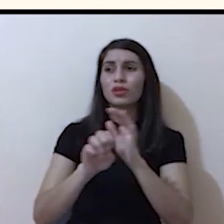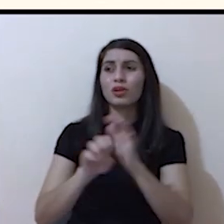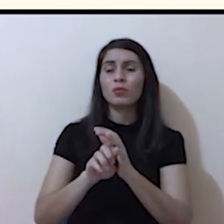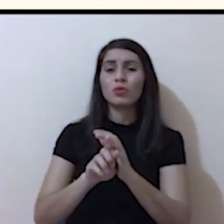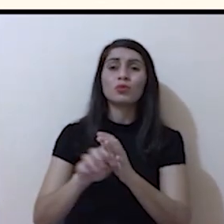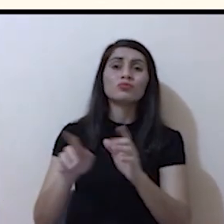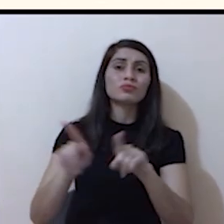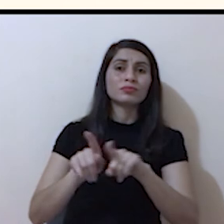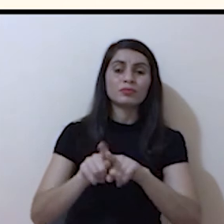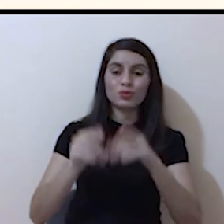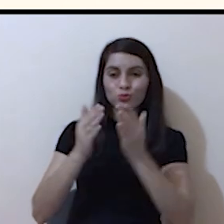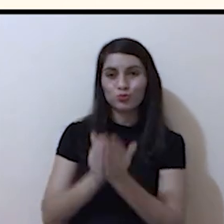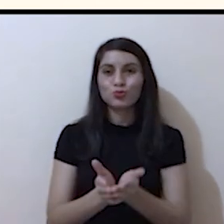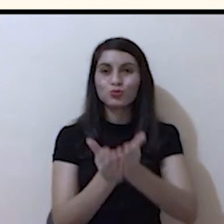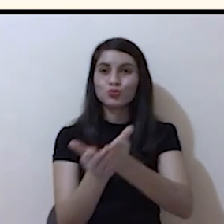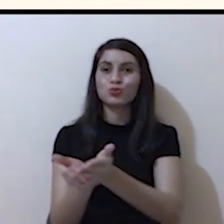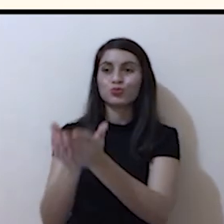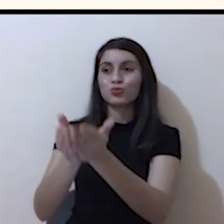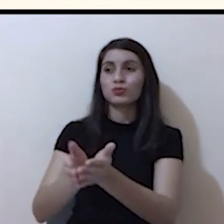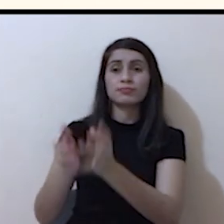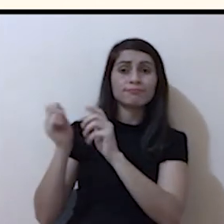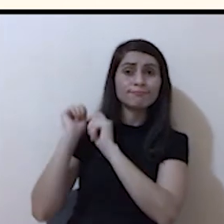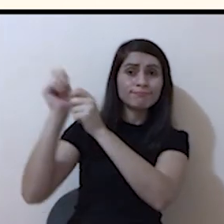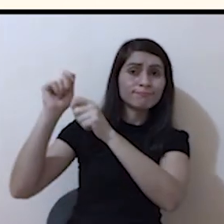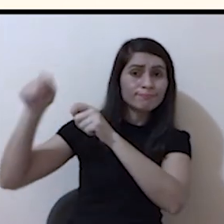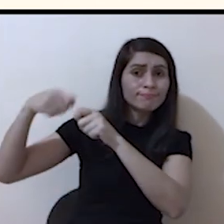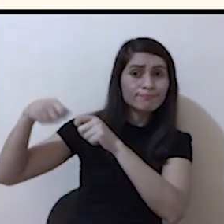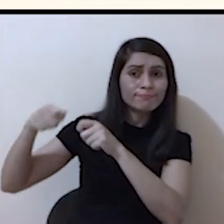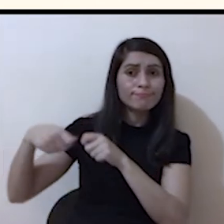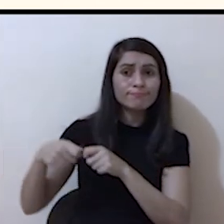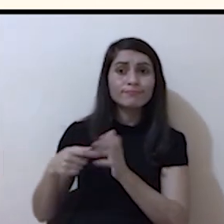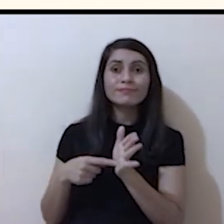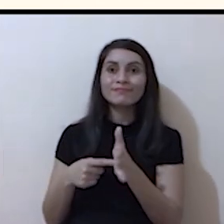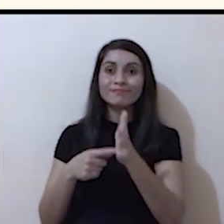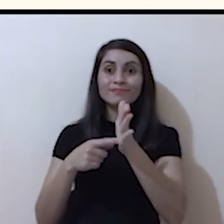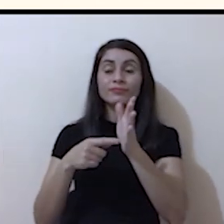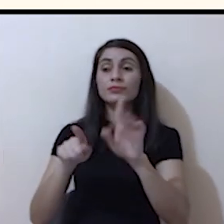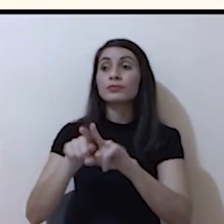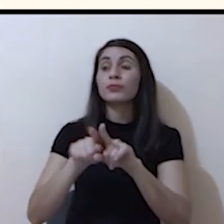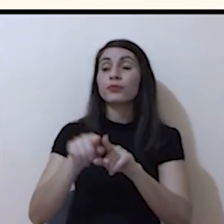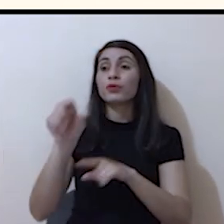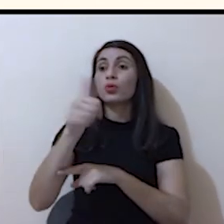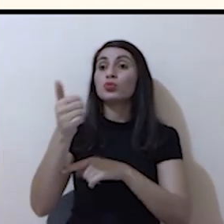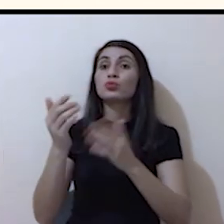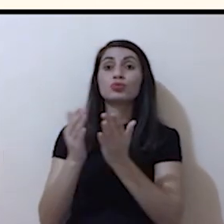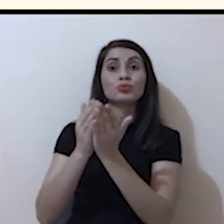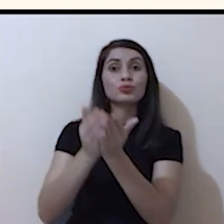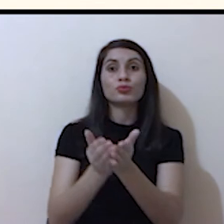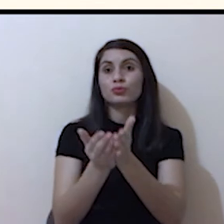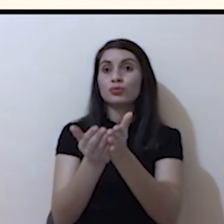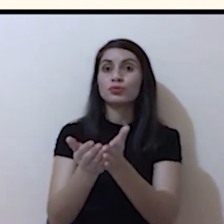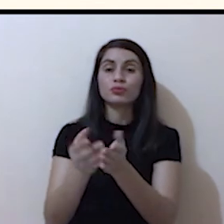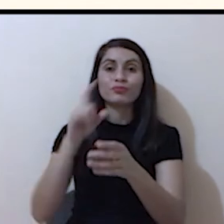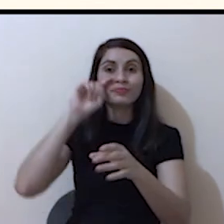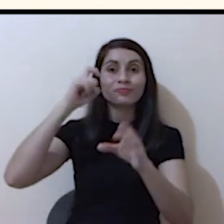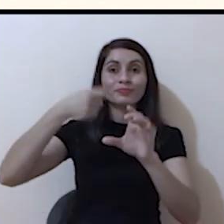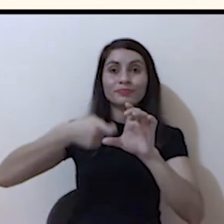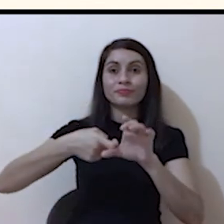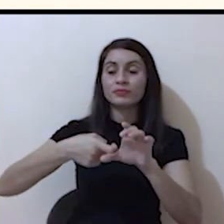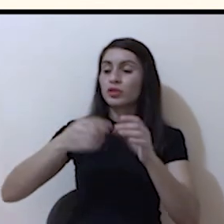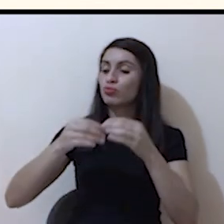ilegal, a los turistas en barcos que expiden lo que es derrame de